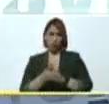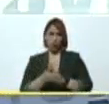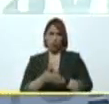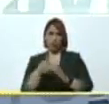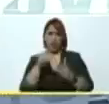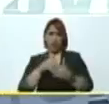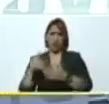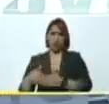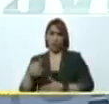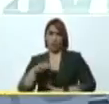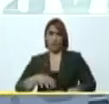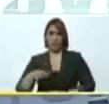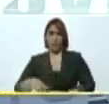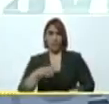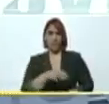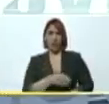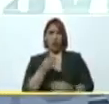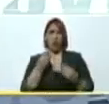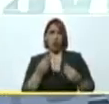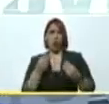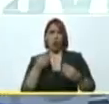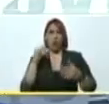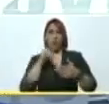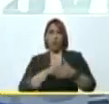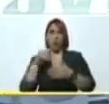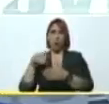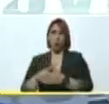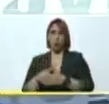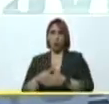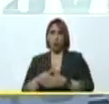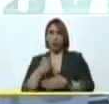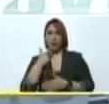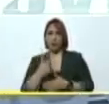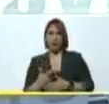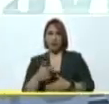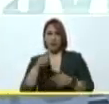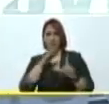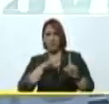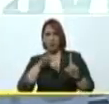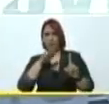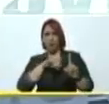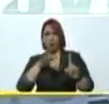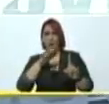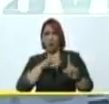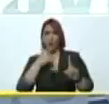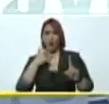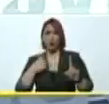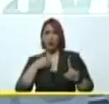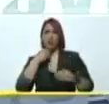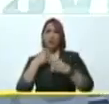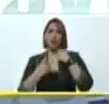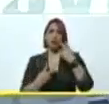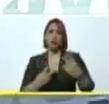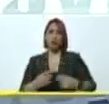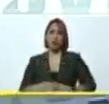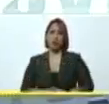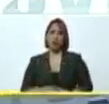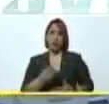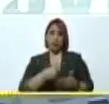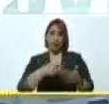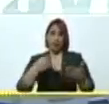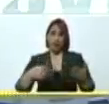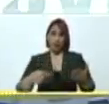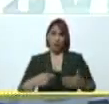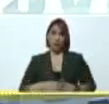regionales en Venezuela como votaciones y augura que serán manipuladas, nos dice un vocero, escribió Agobian,